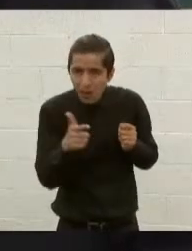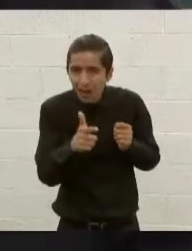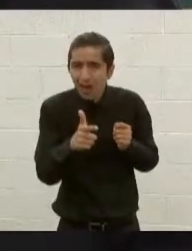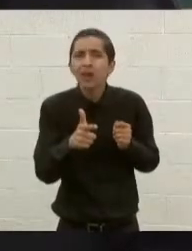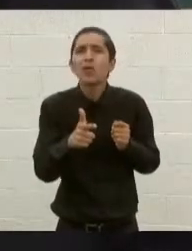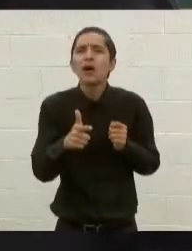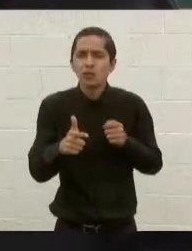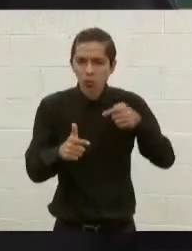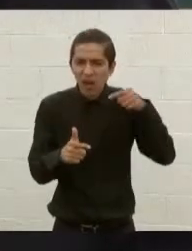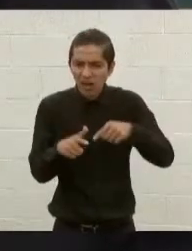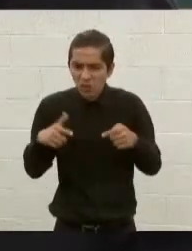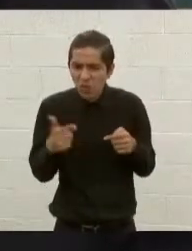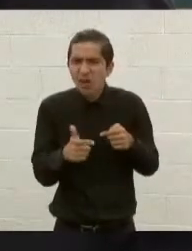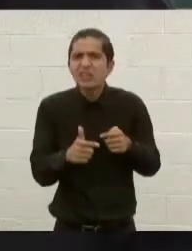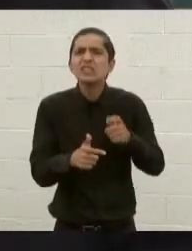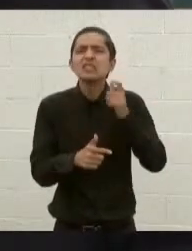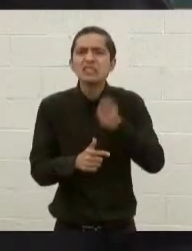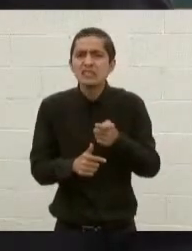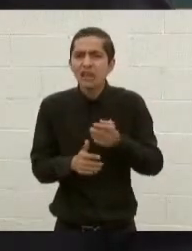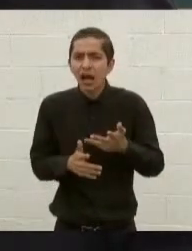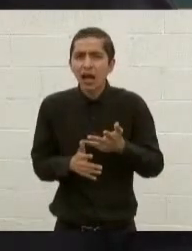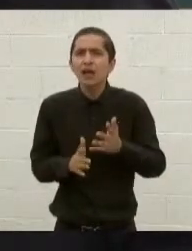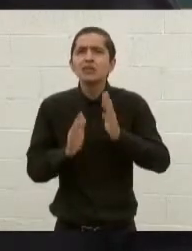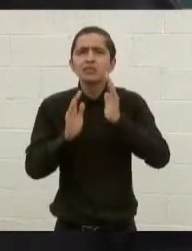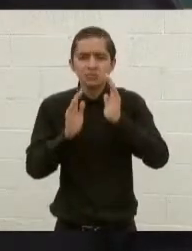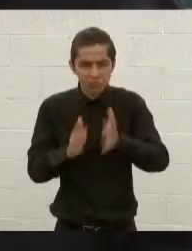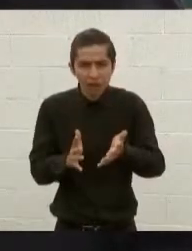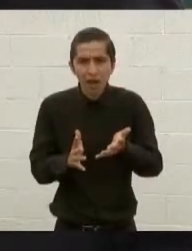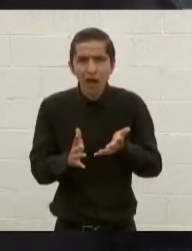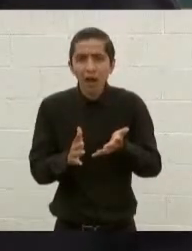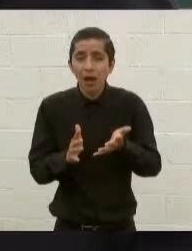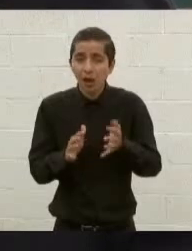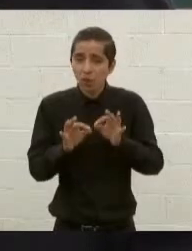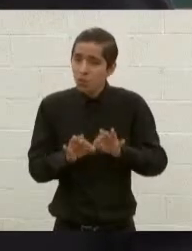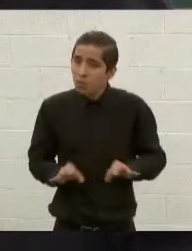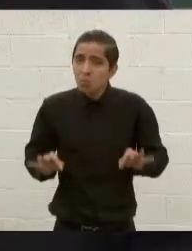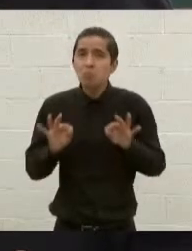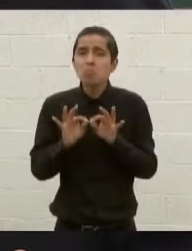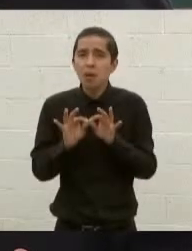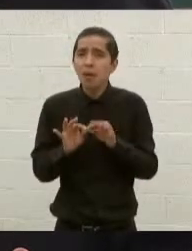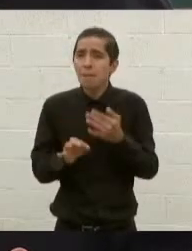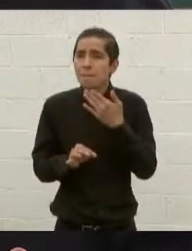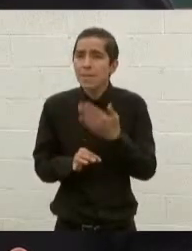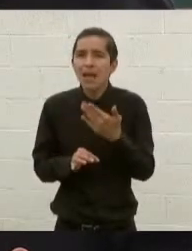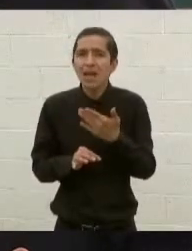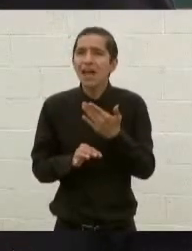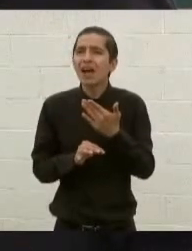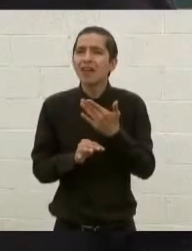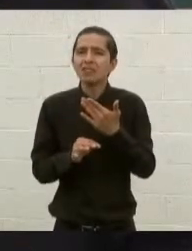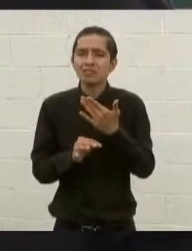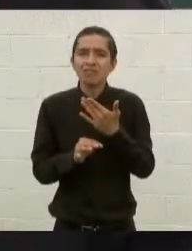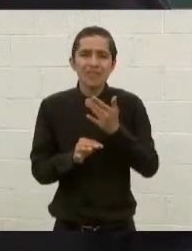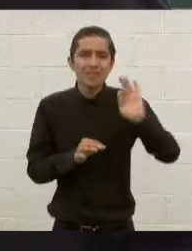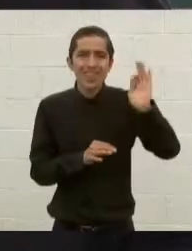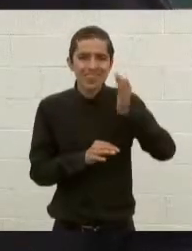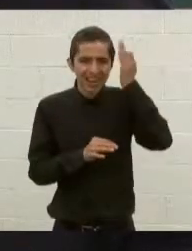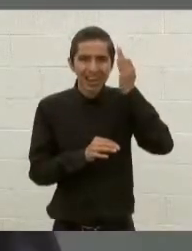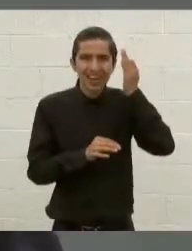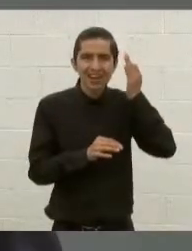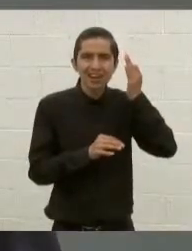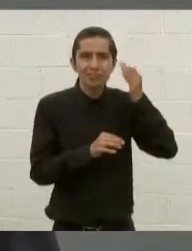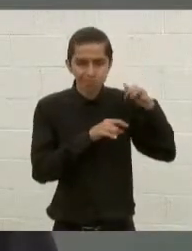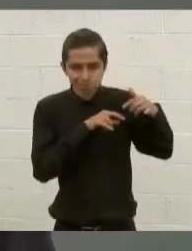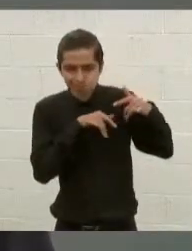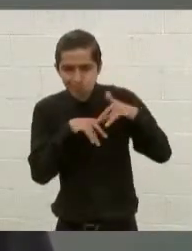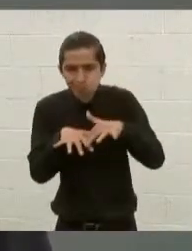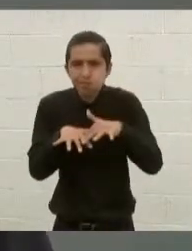se han reforzado de manera muy importante el estado de fuerza federal y se